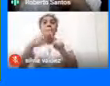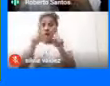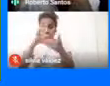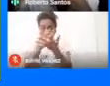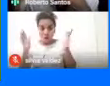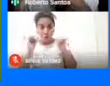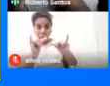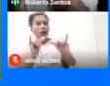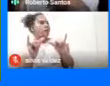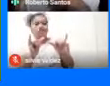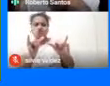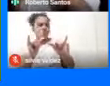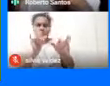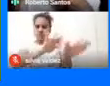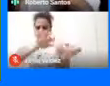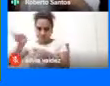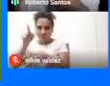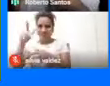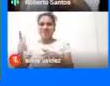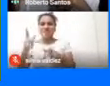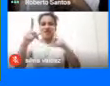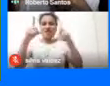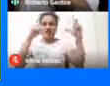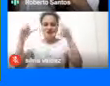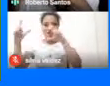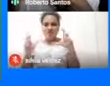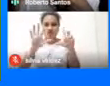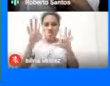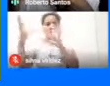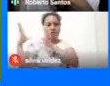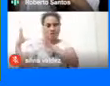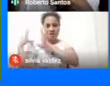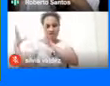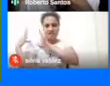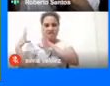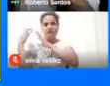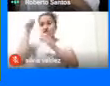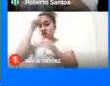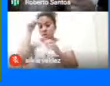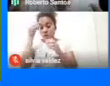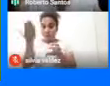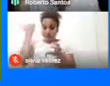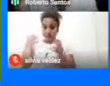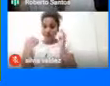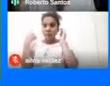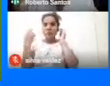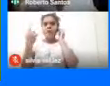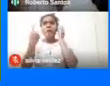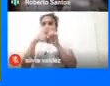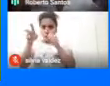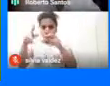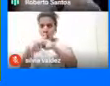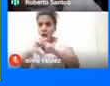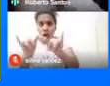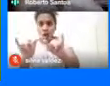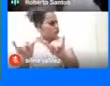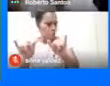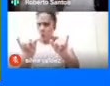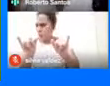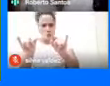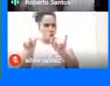Bueno Esta es la caminata Fotografías De la caminata De Popayán Del domingo pasado Pero esto No para ahí Esto se está